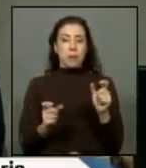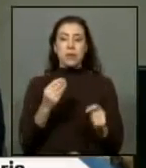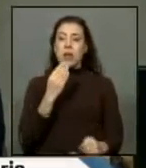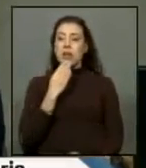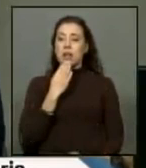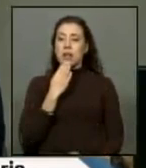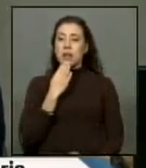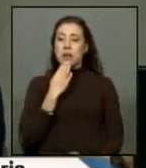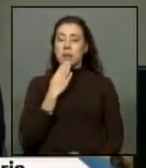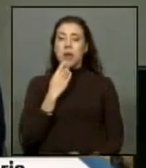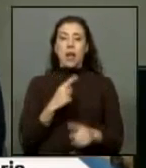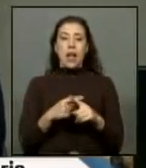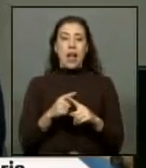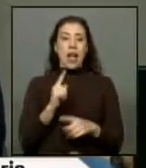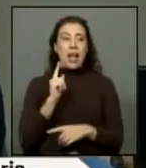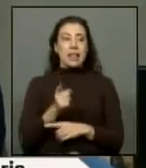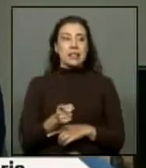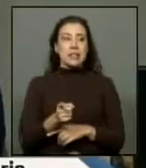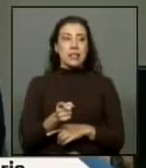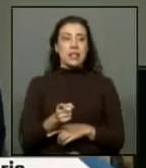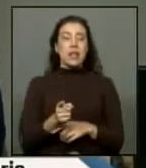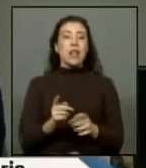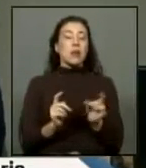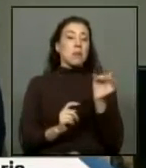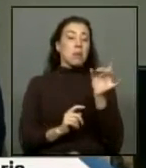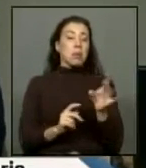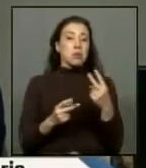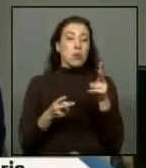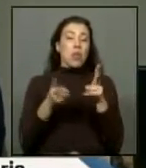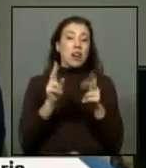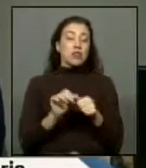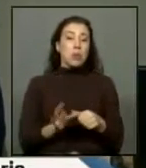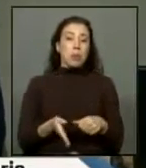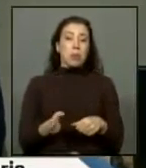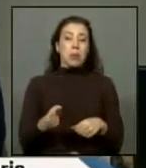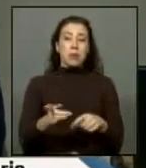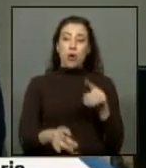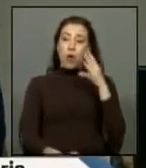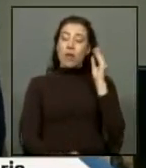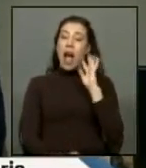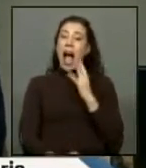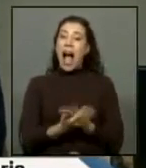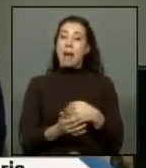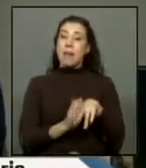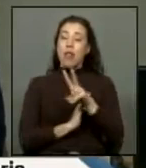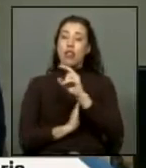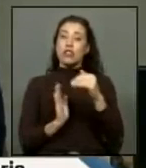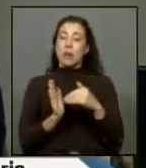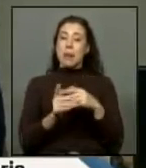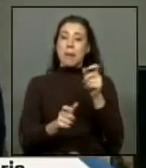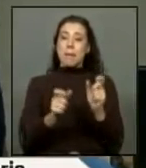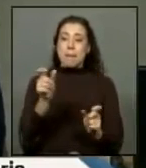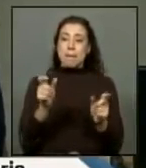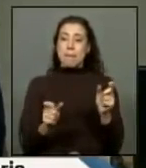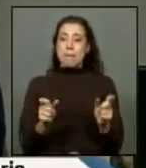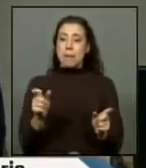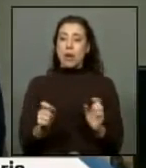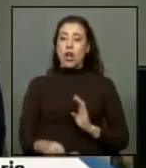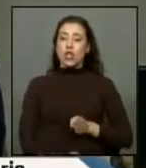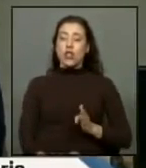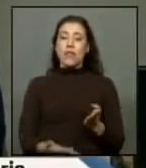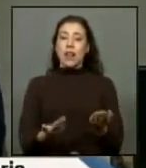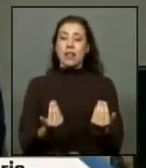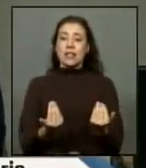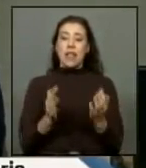también exige y que se violan sus derechos permanentemente no olvidemos que tenemos más de 200 mil personas que todavía